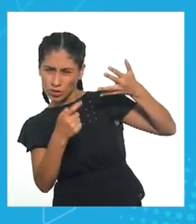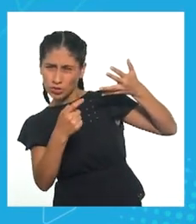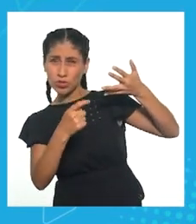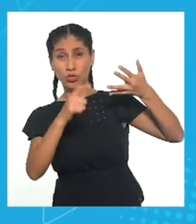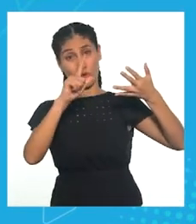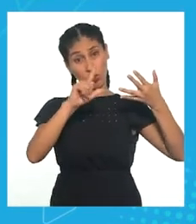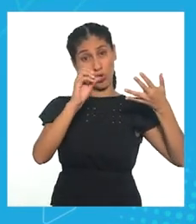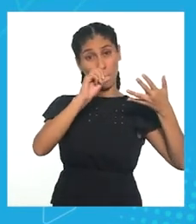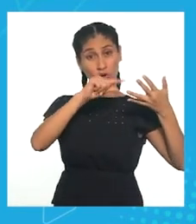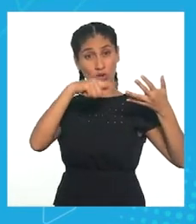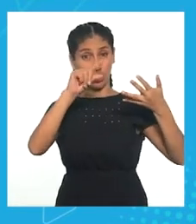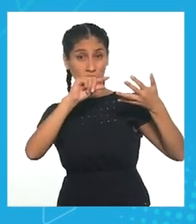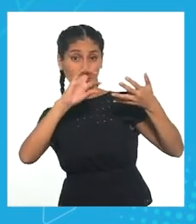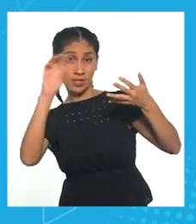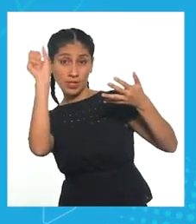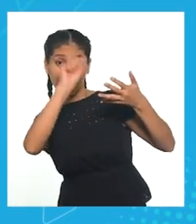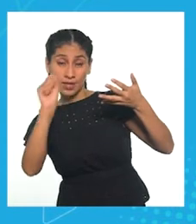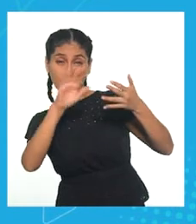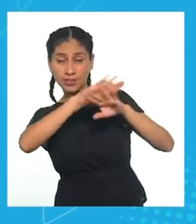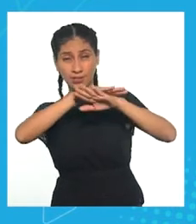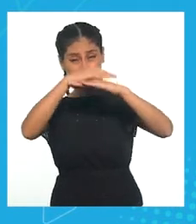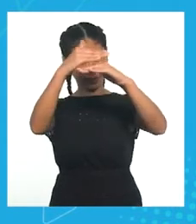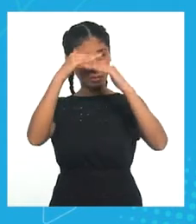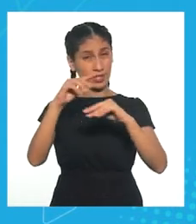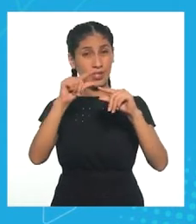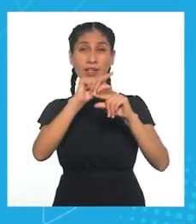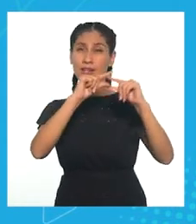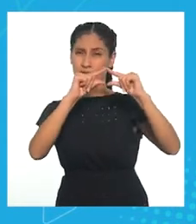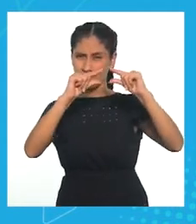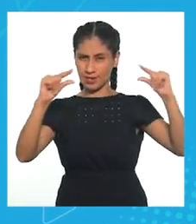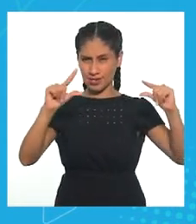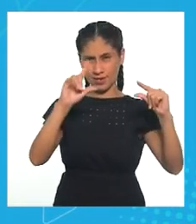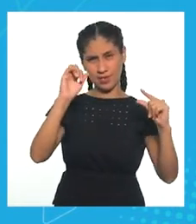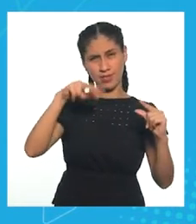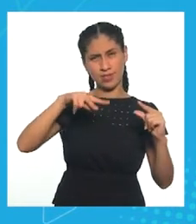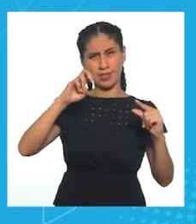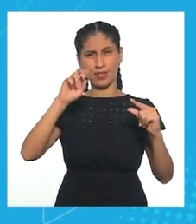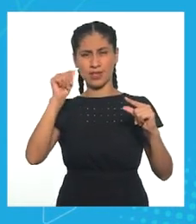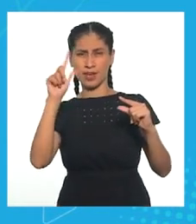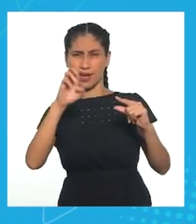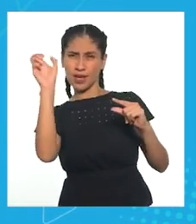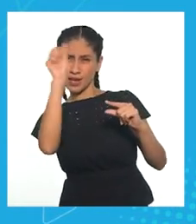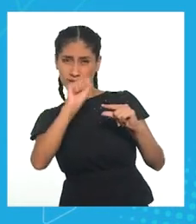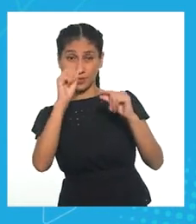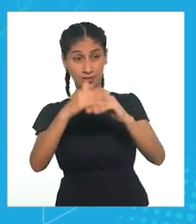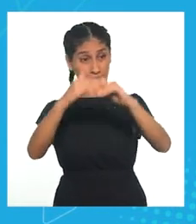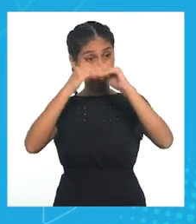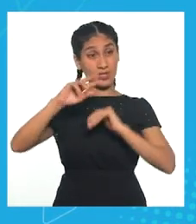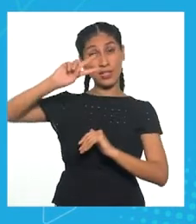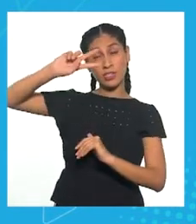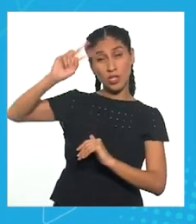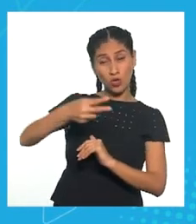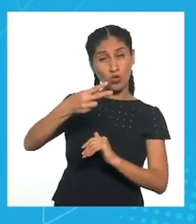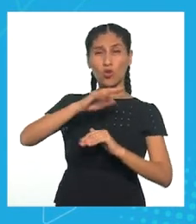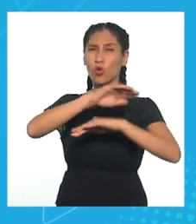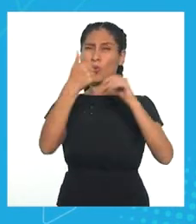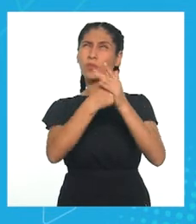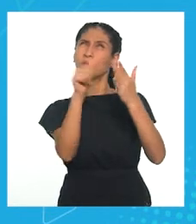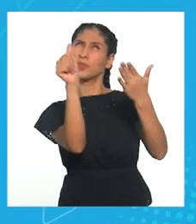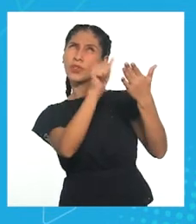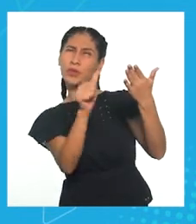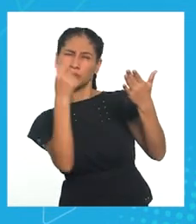lineales, mientras que el segundo, más vinculado con actividades creativas e imaginativas. El